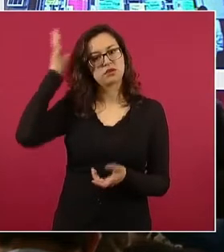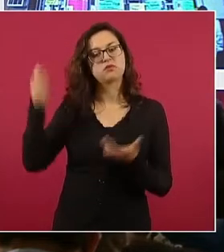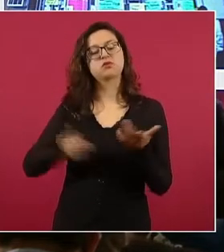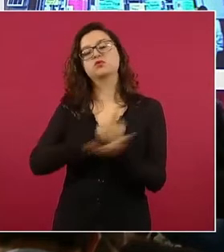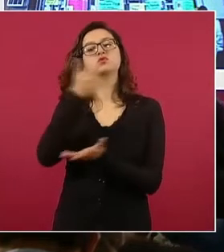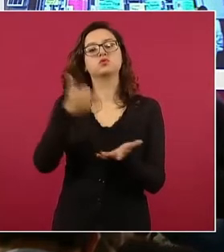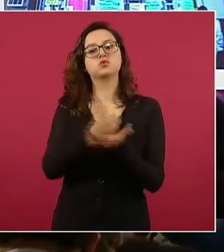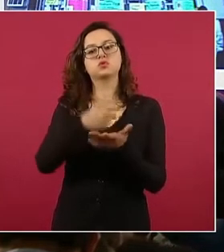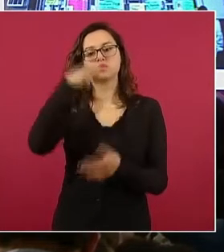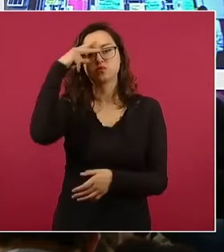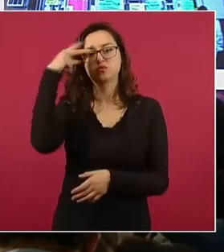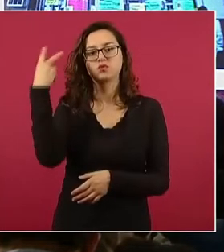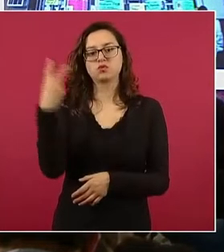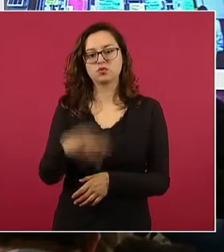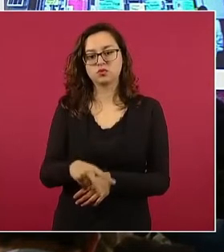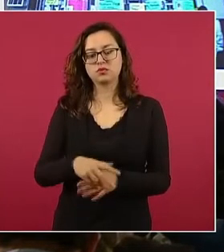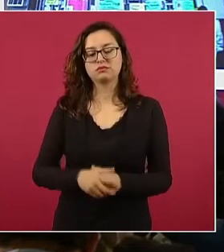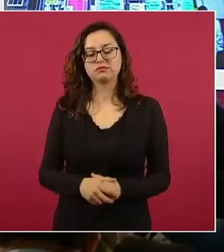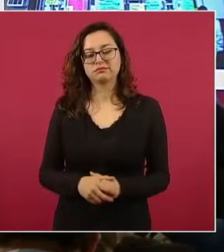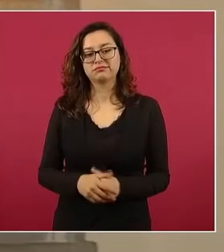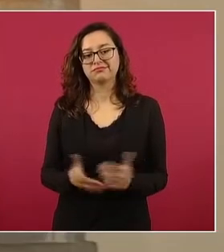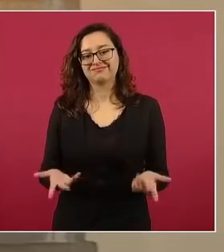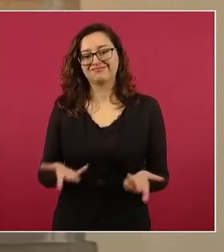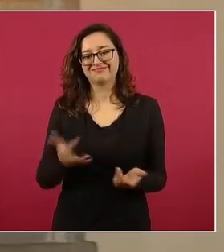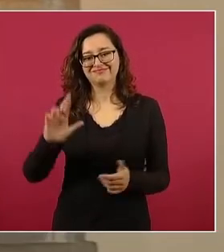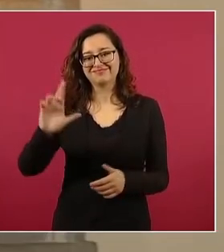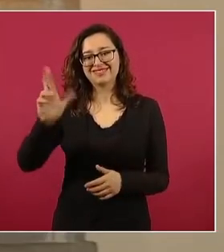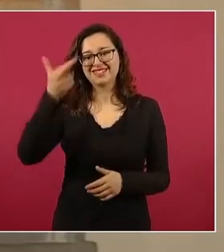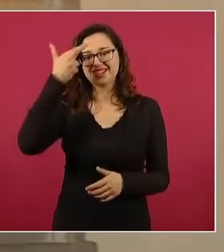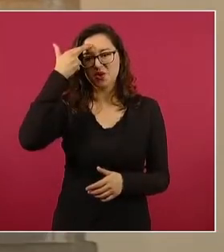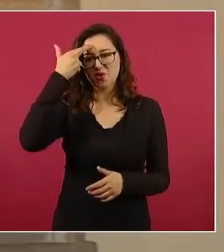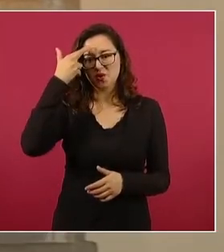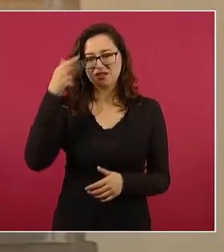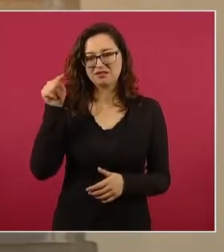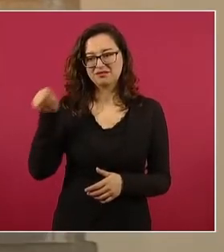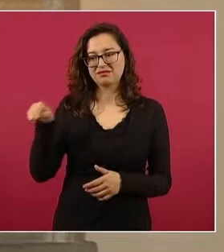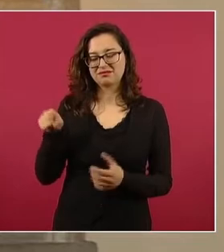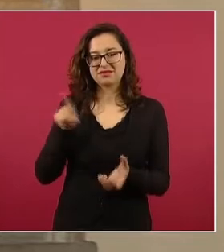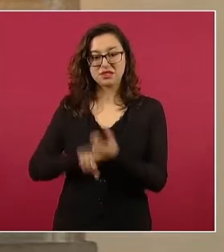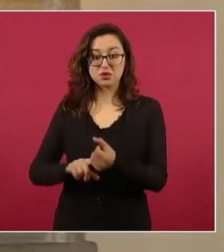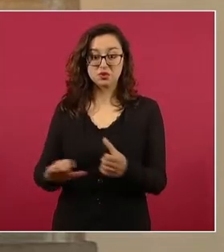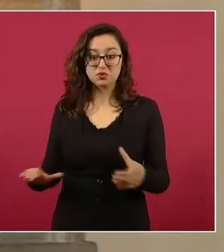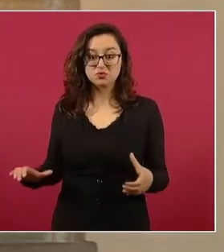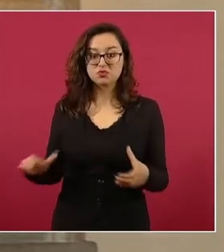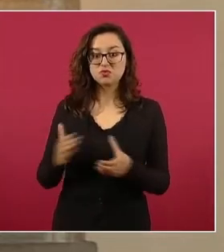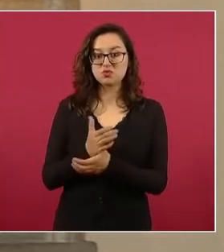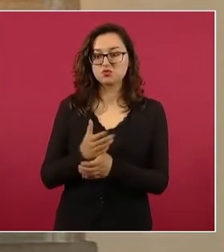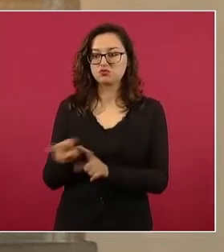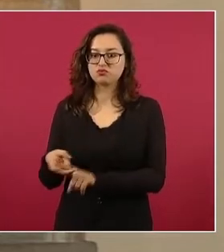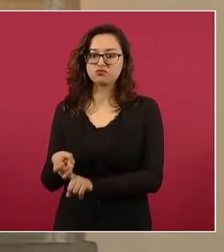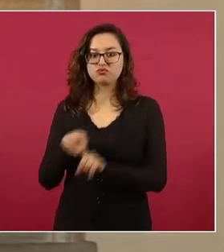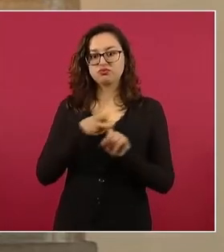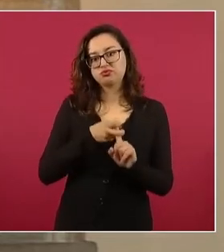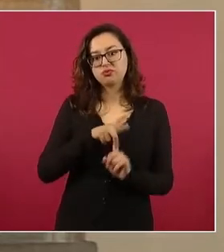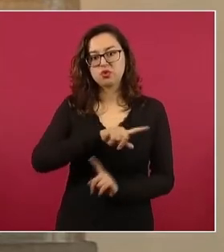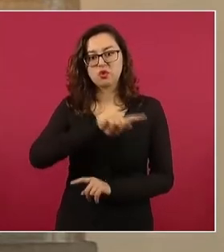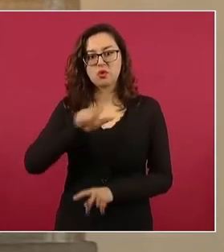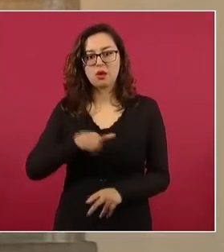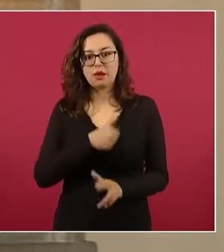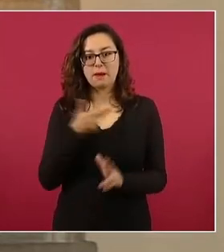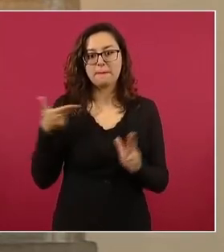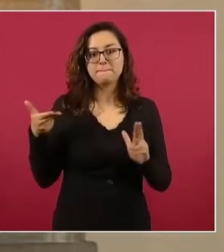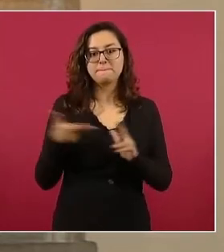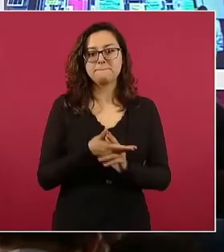como ustedes recordarán, estos jóvenes que fueron privados de la vida fueron sepultados en una fosa clandestina